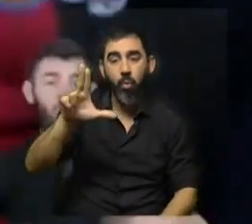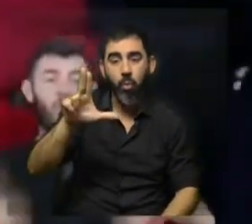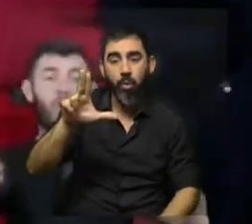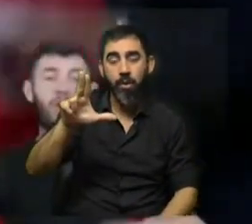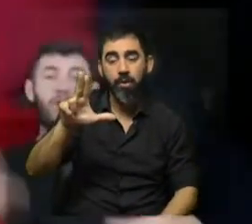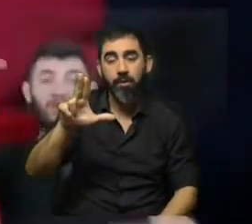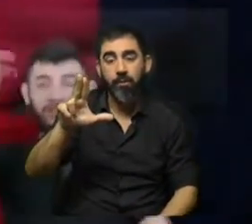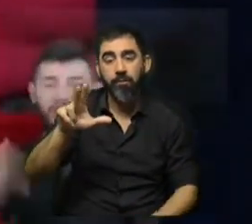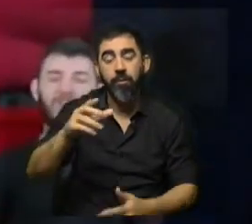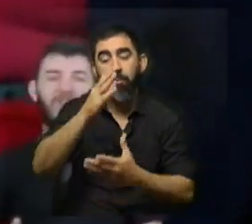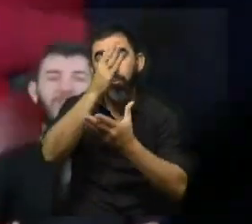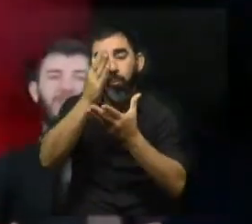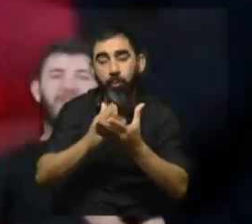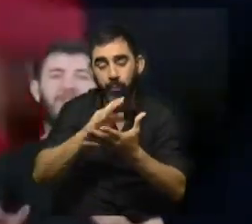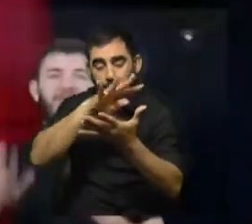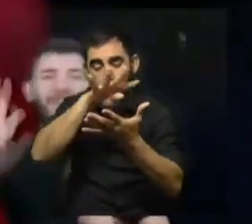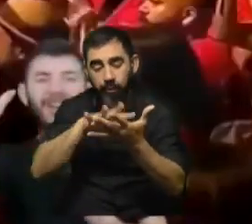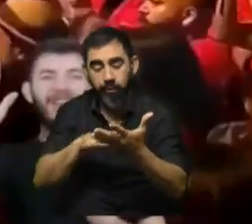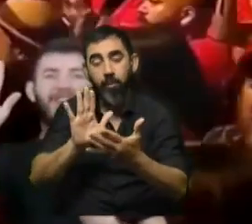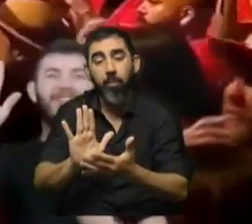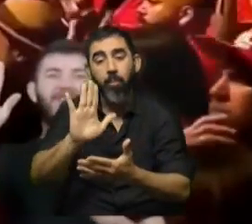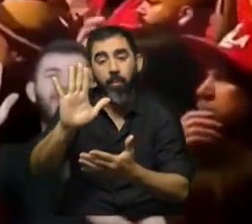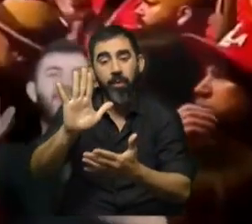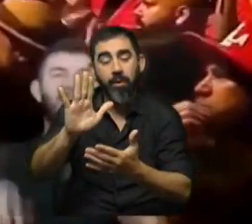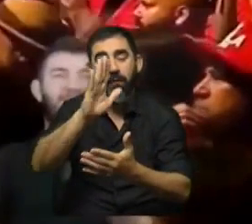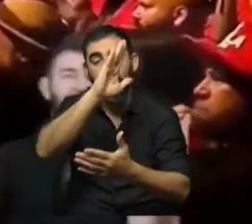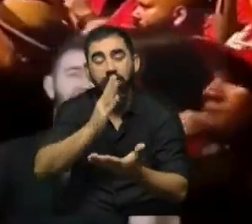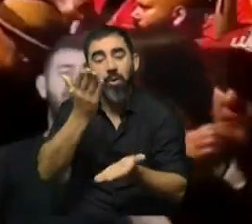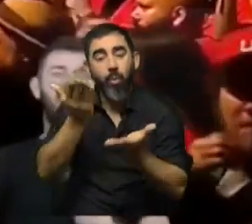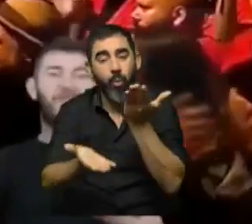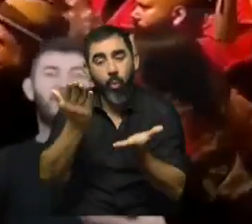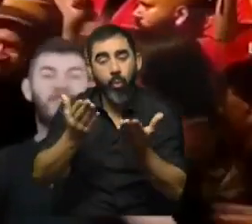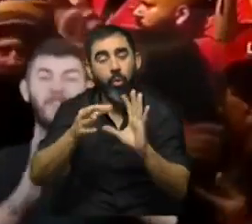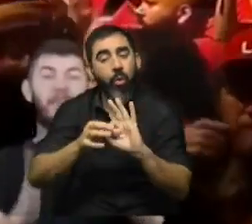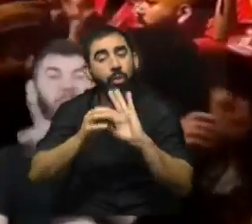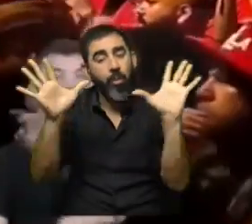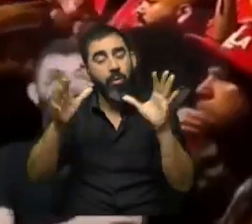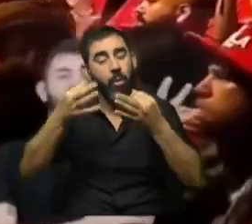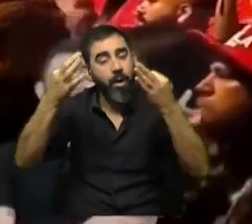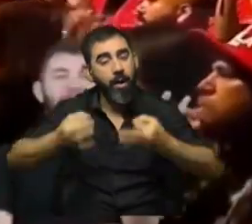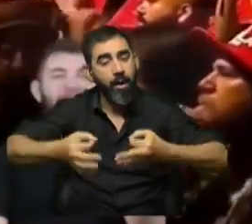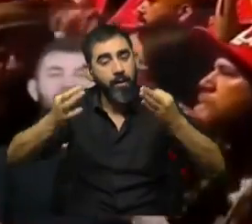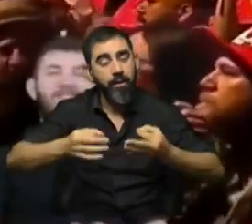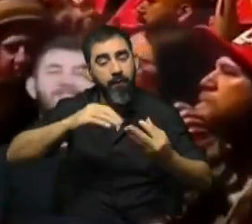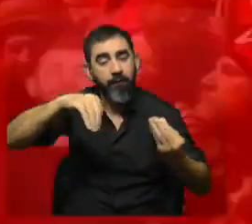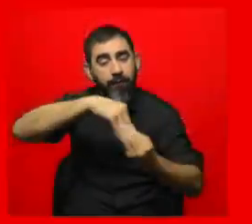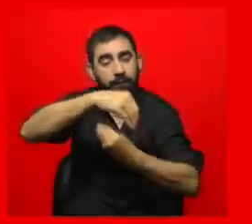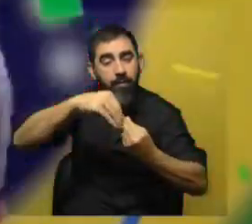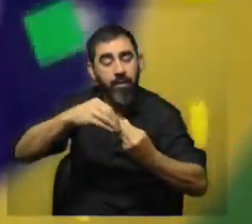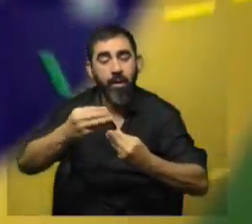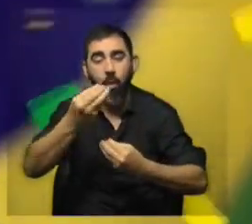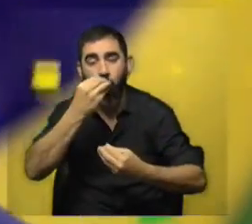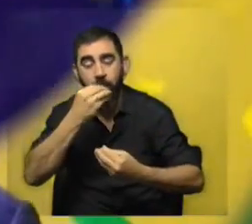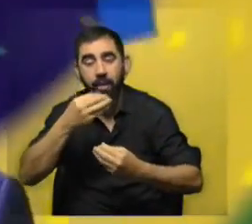versos del poeta Braulio Besa, prometió un Brasil más justo, más democrático, que garantice a las familias desayuno,